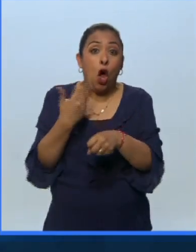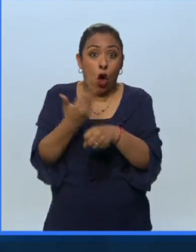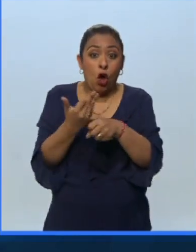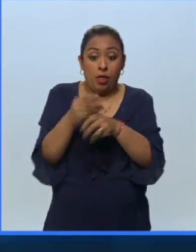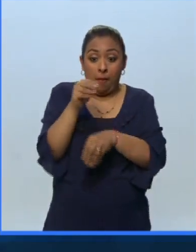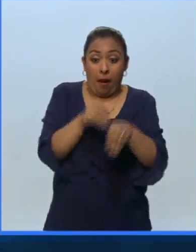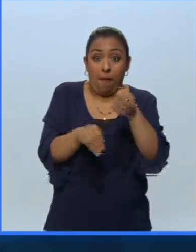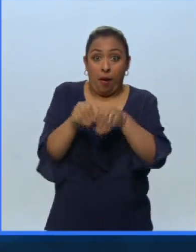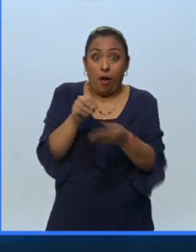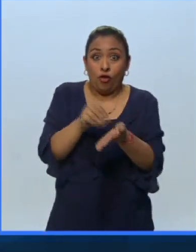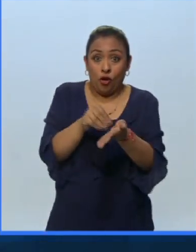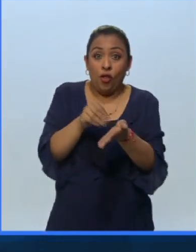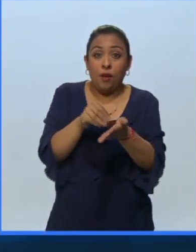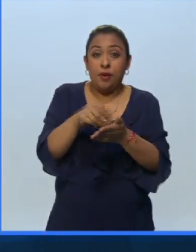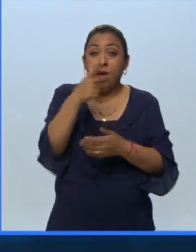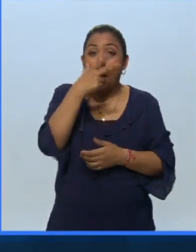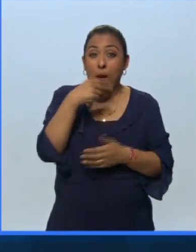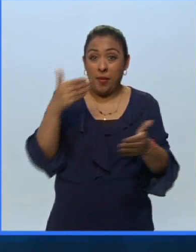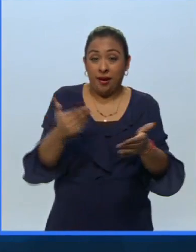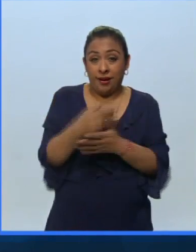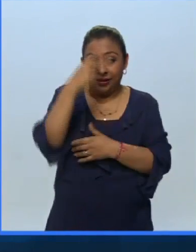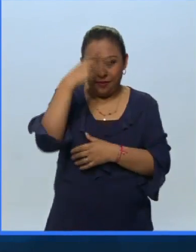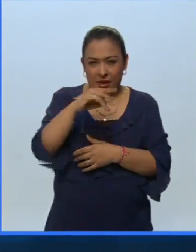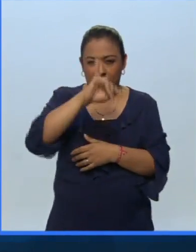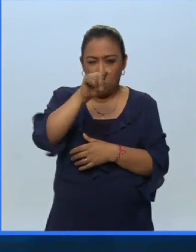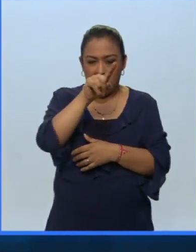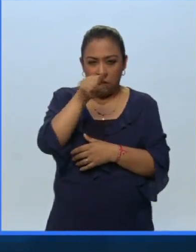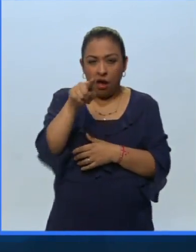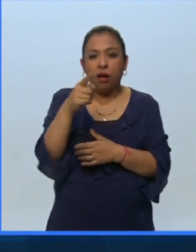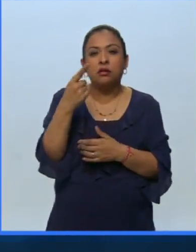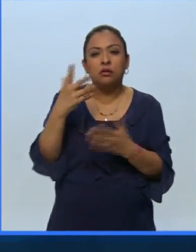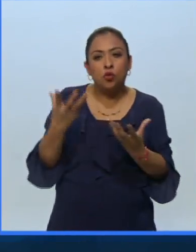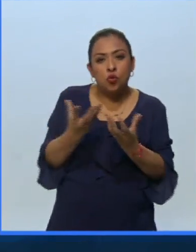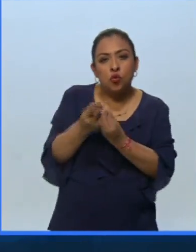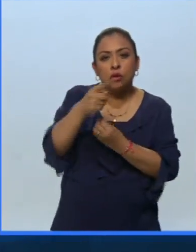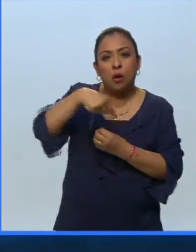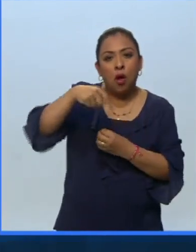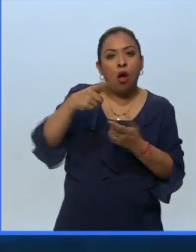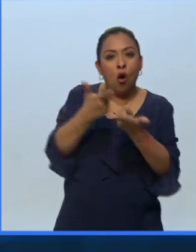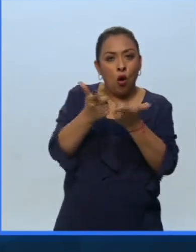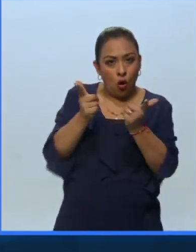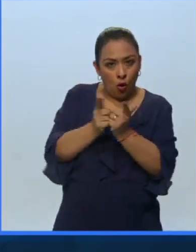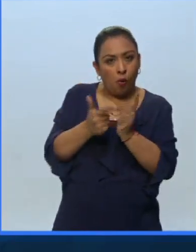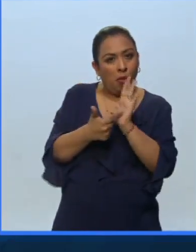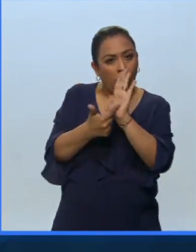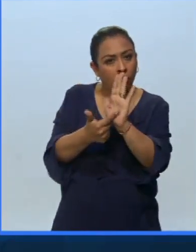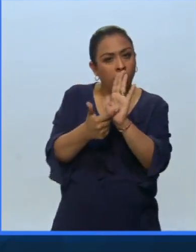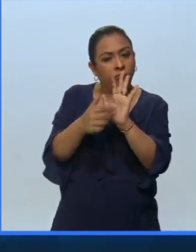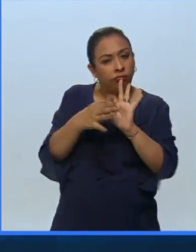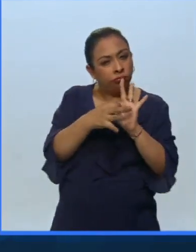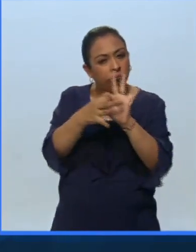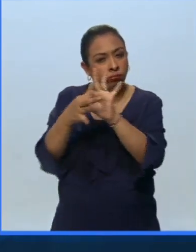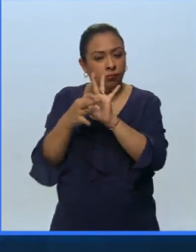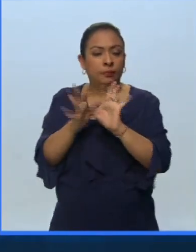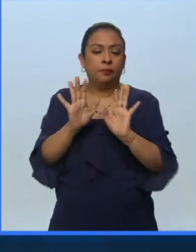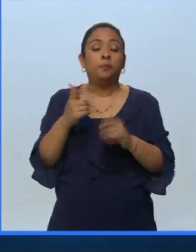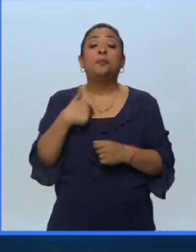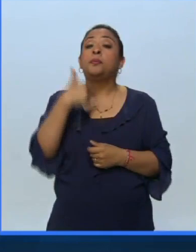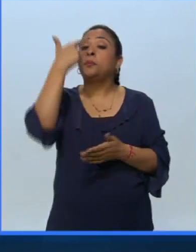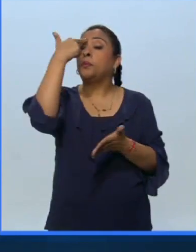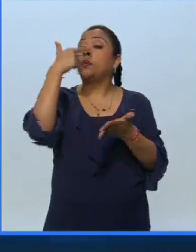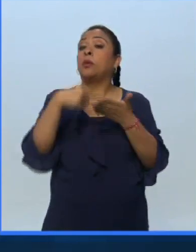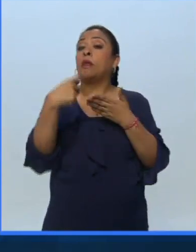El jazzista mexicano destaca el vínculo con sus ejecutantes Yo creo que tu personalidad